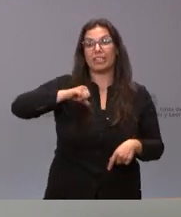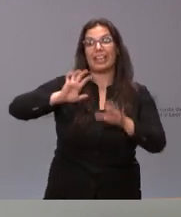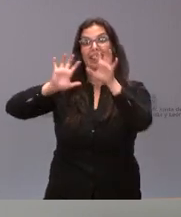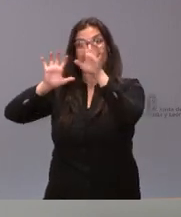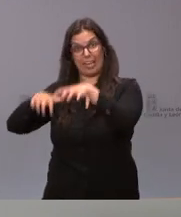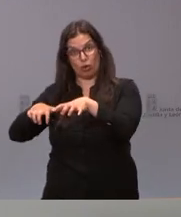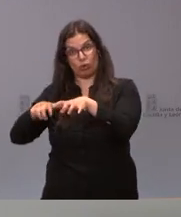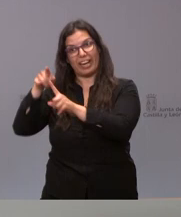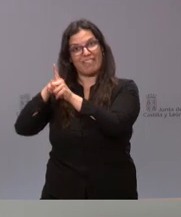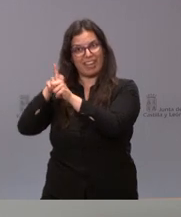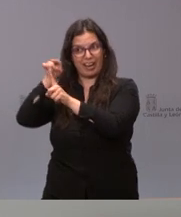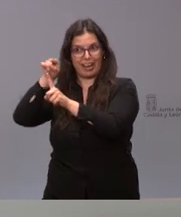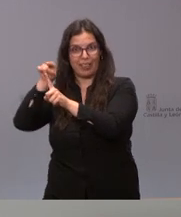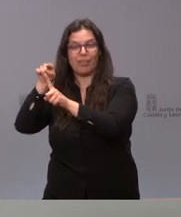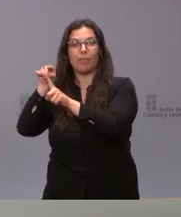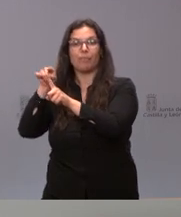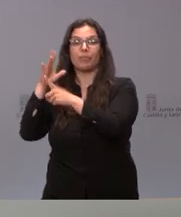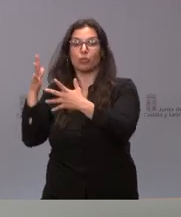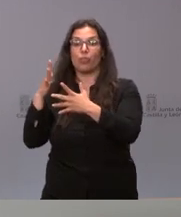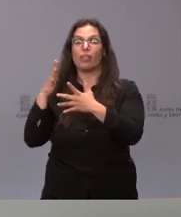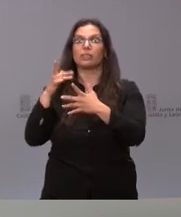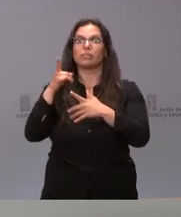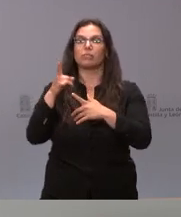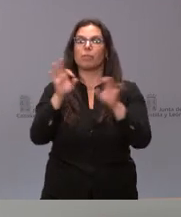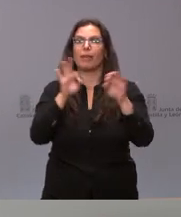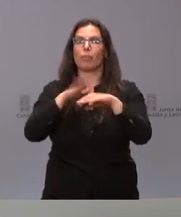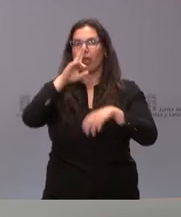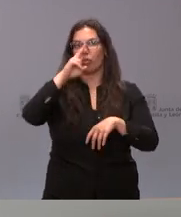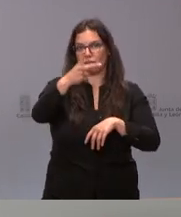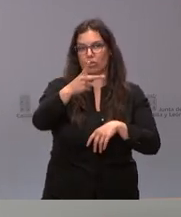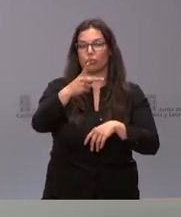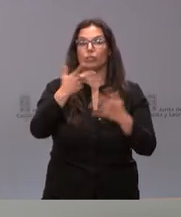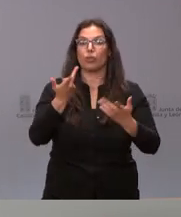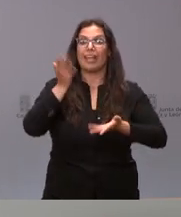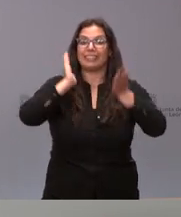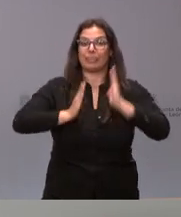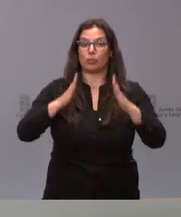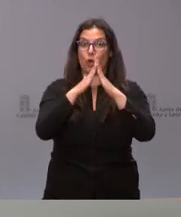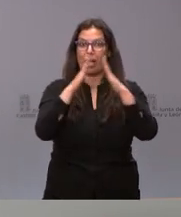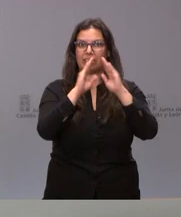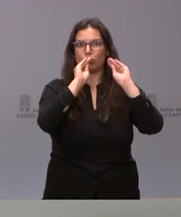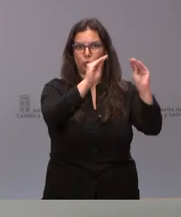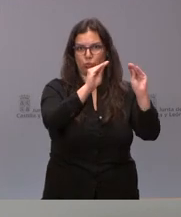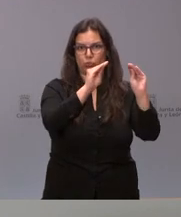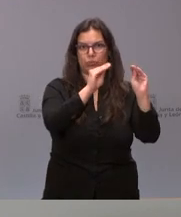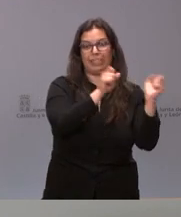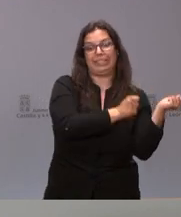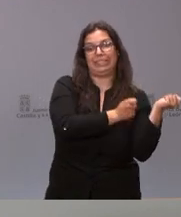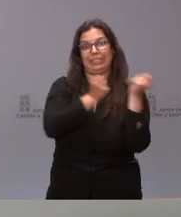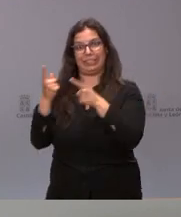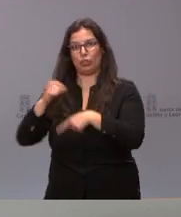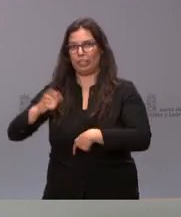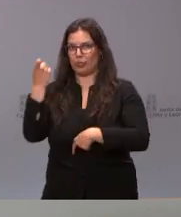durante un periodo de dos años. Los tratamientos en el domicilio de estos usuarios son especialmente ventajosos